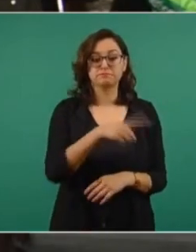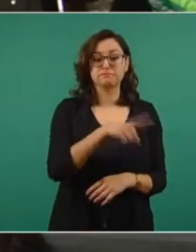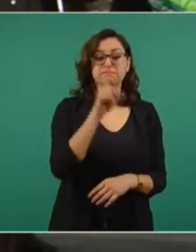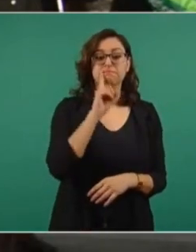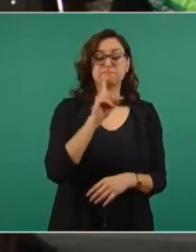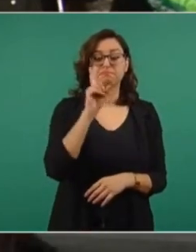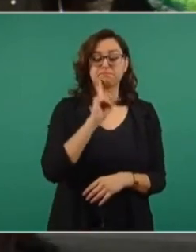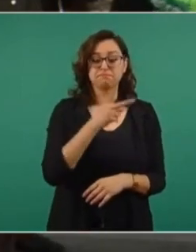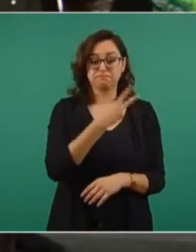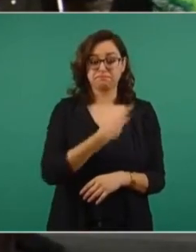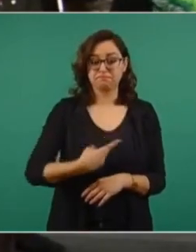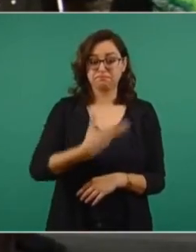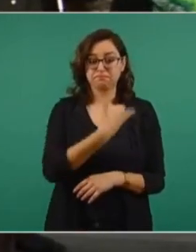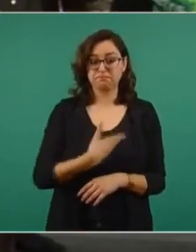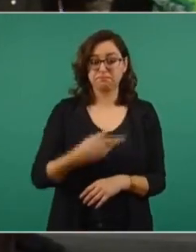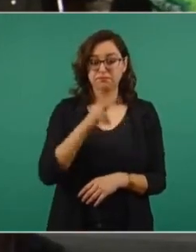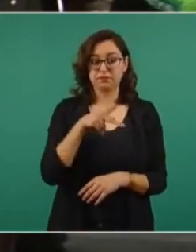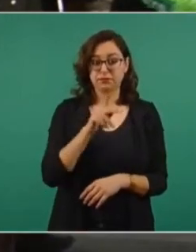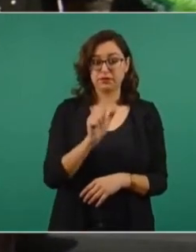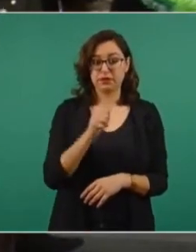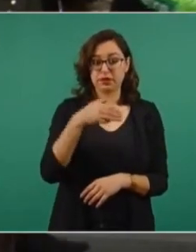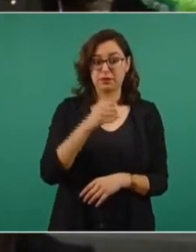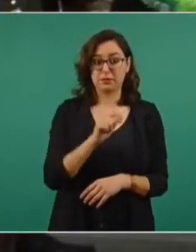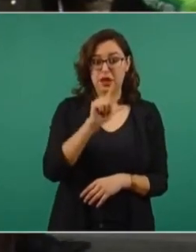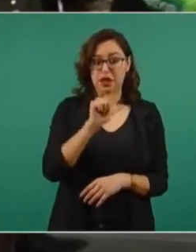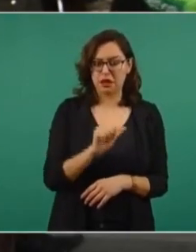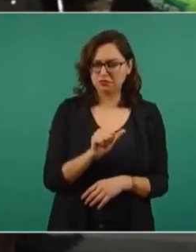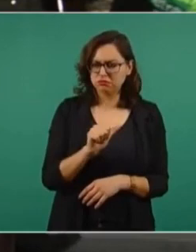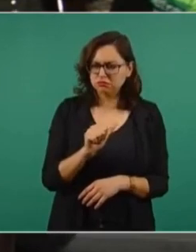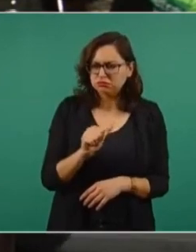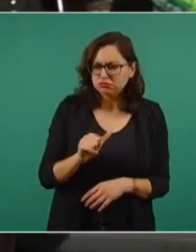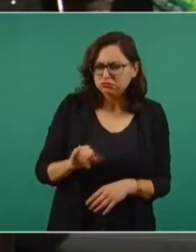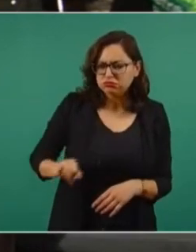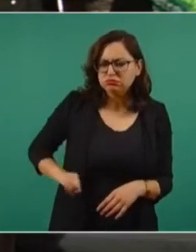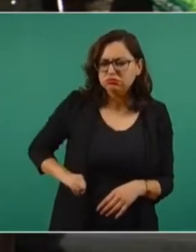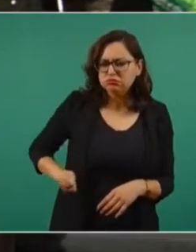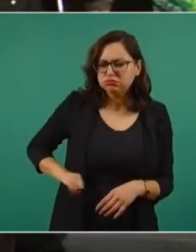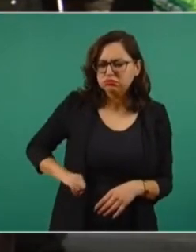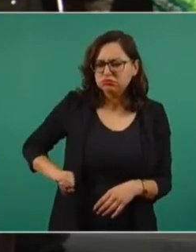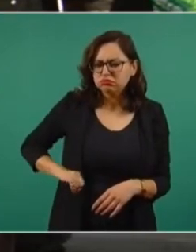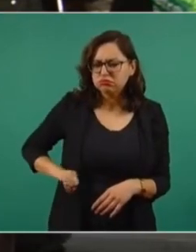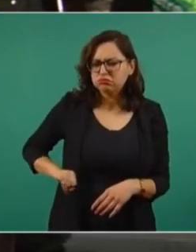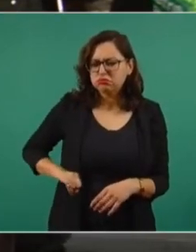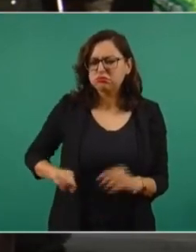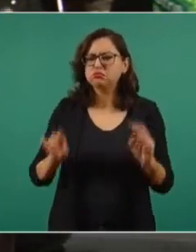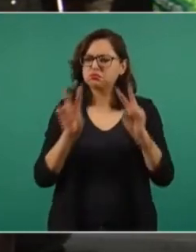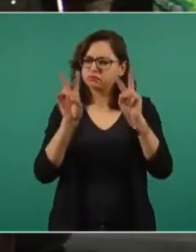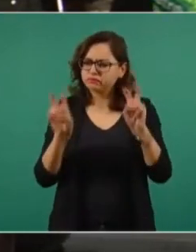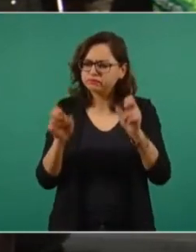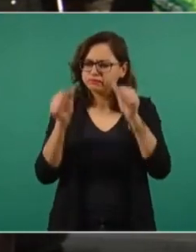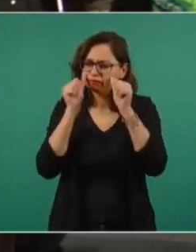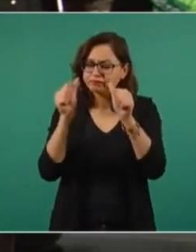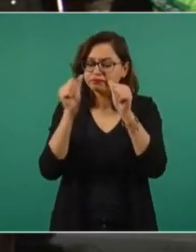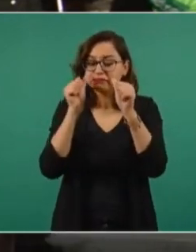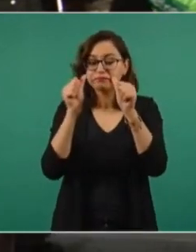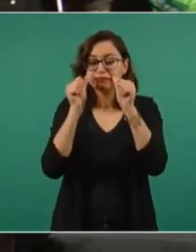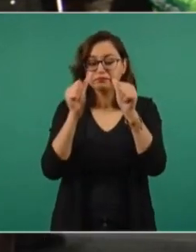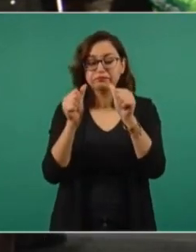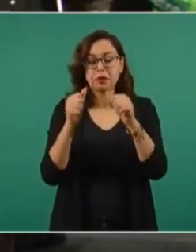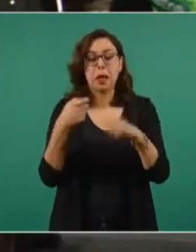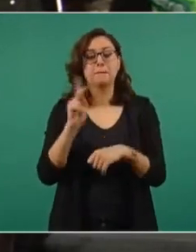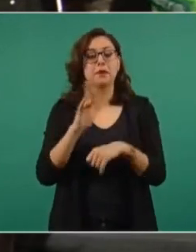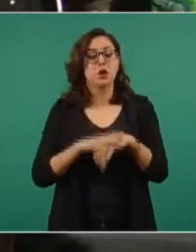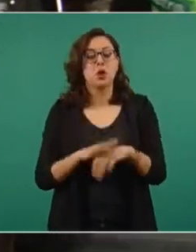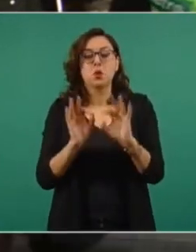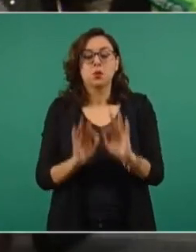Harris, la vicepresidenta, se tornó muy interesada en esta situación. Y sobre todo, presidente,